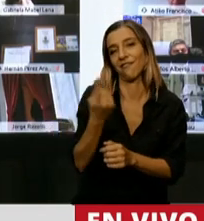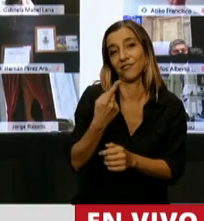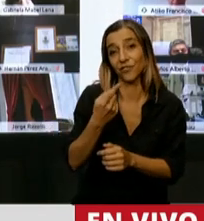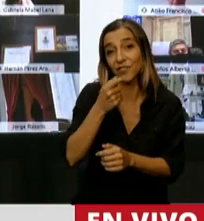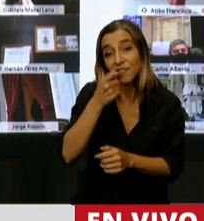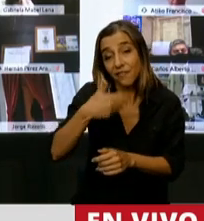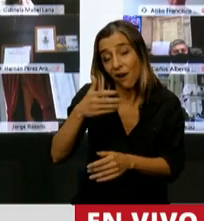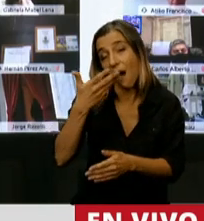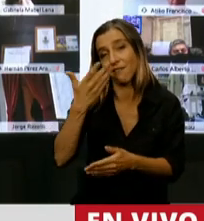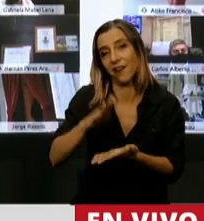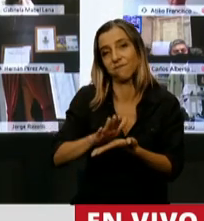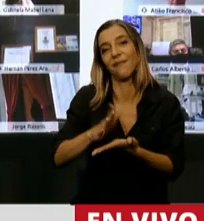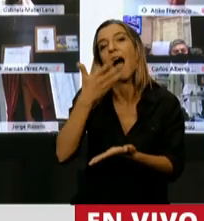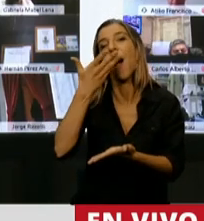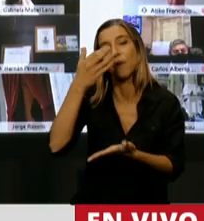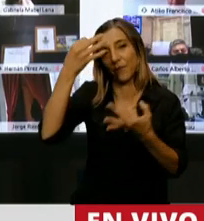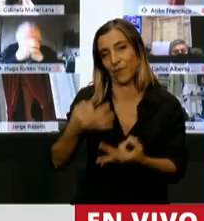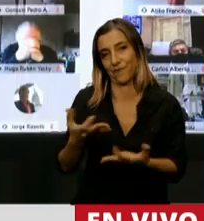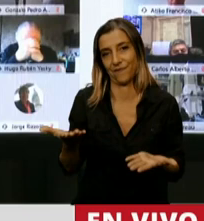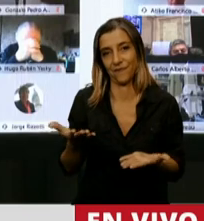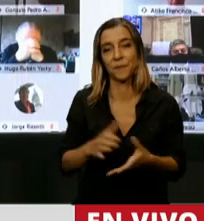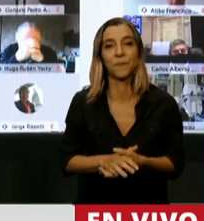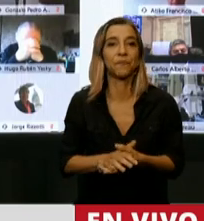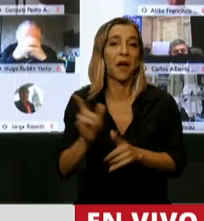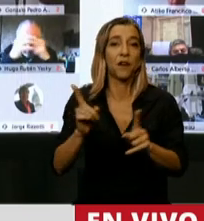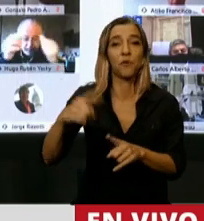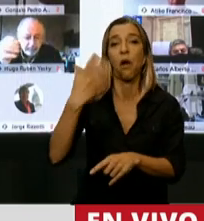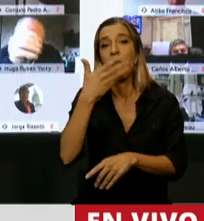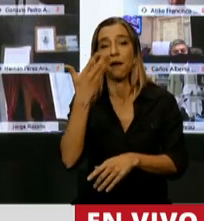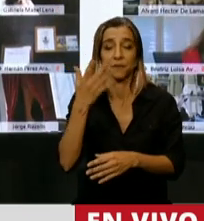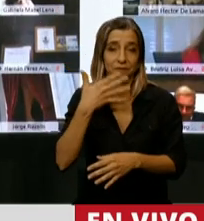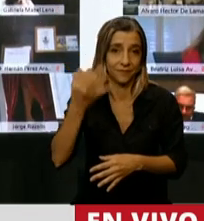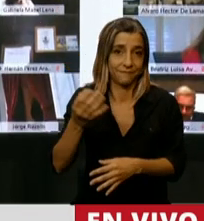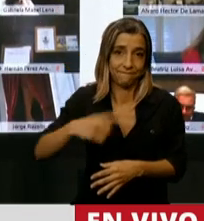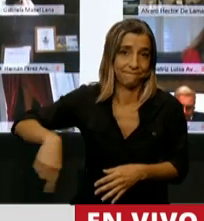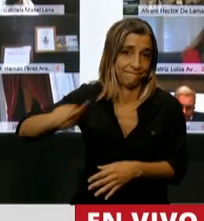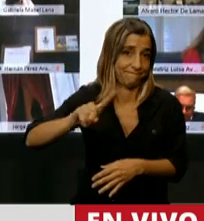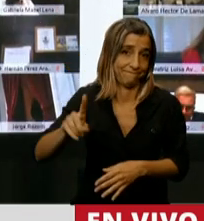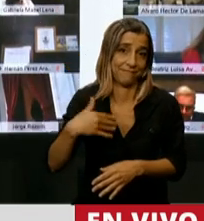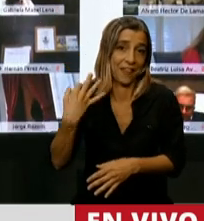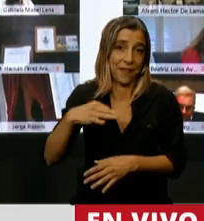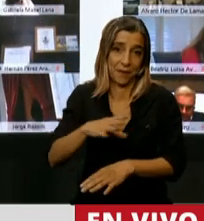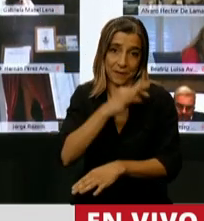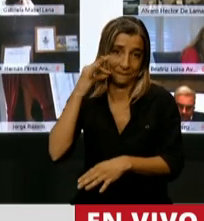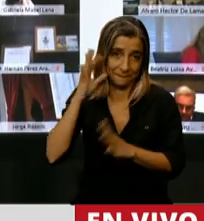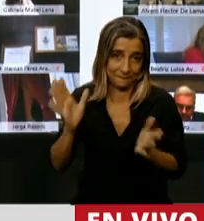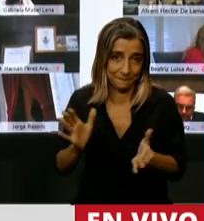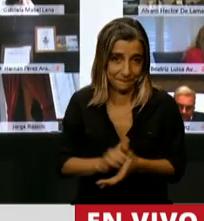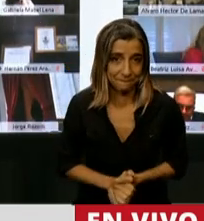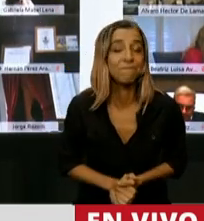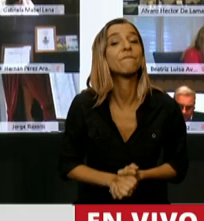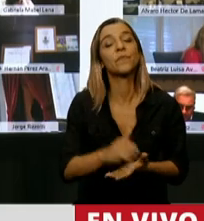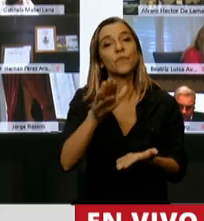de los que habló pueda estar libre de tirar la primera piedra. En materia de obras